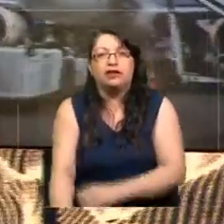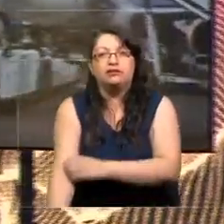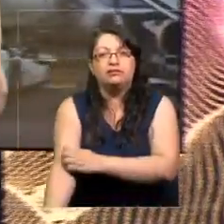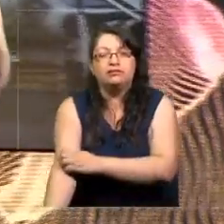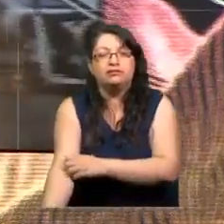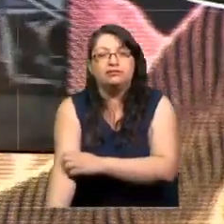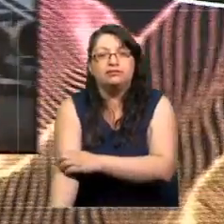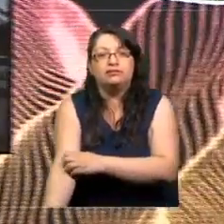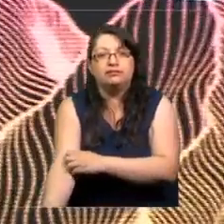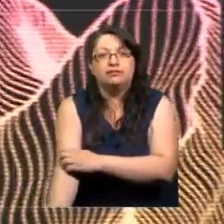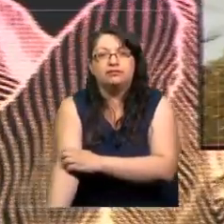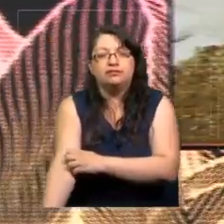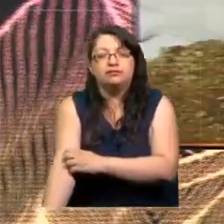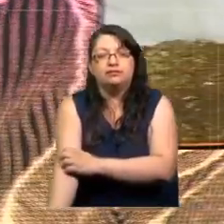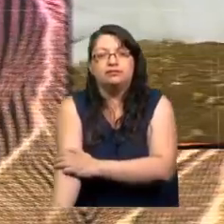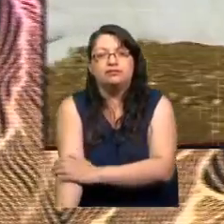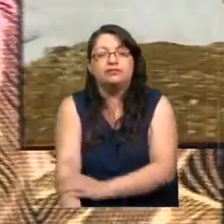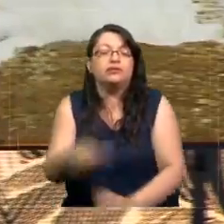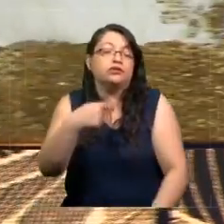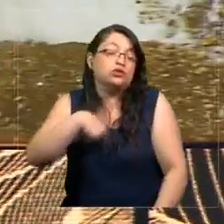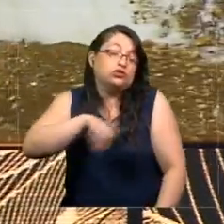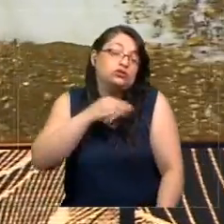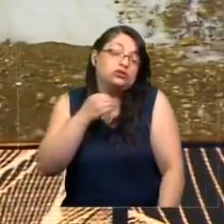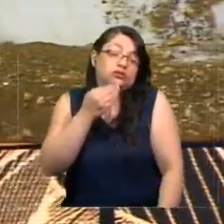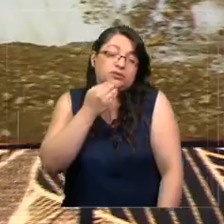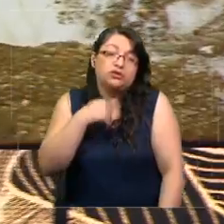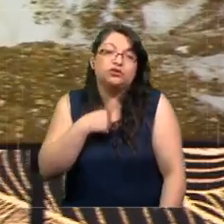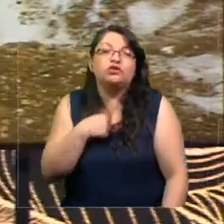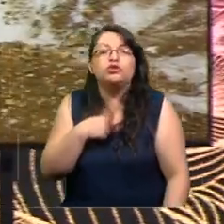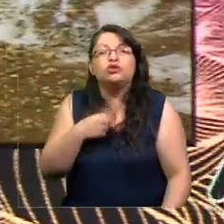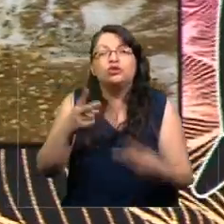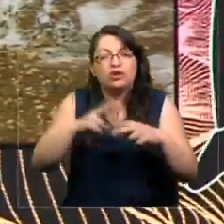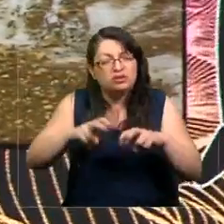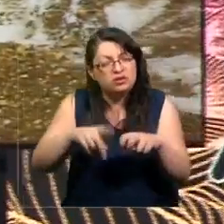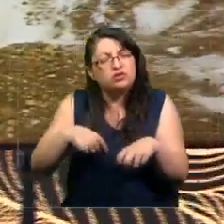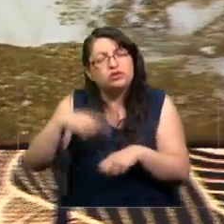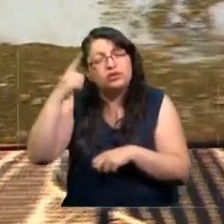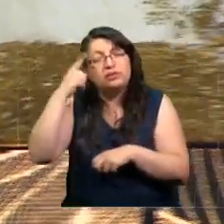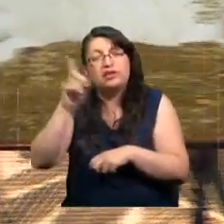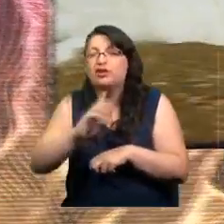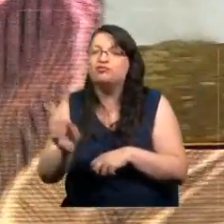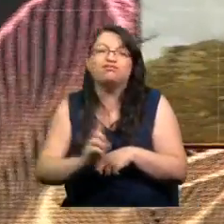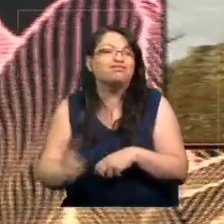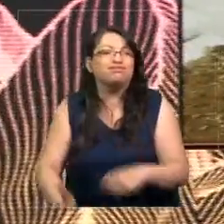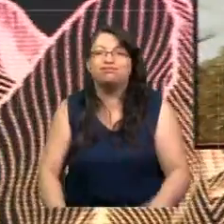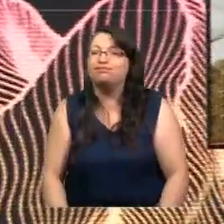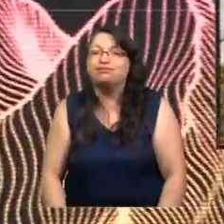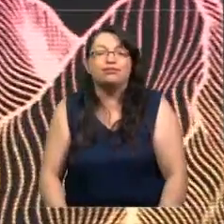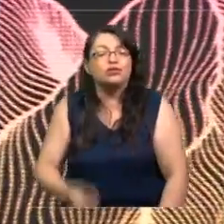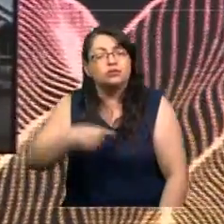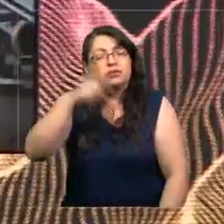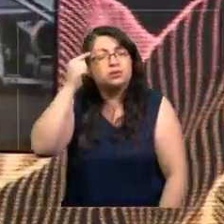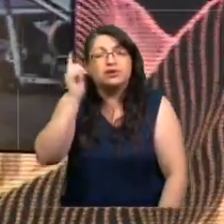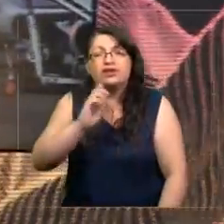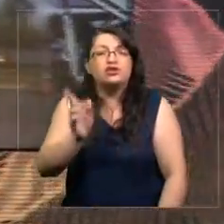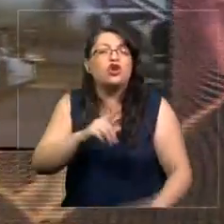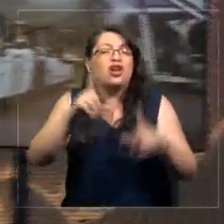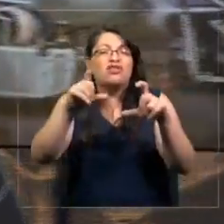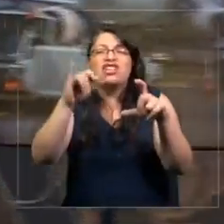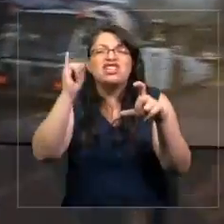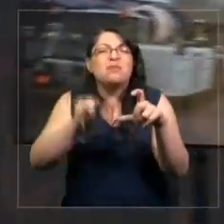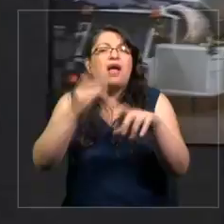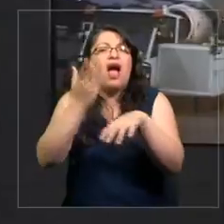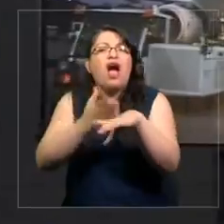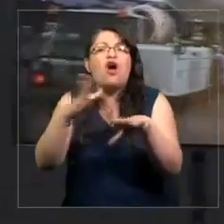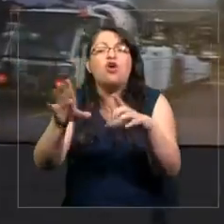A nosotros, a mí en particular, y en la investigación, nos parece que no. Nos parece que no es así, que en la fotografía siempre queda algo fuera,